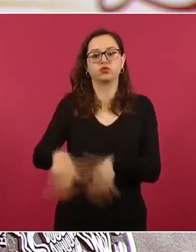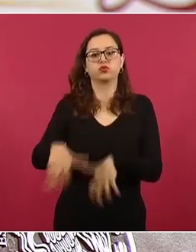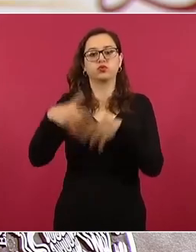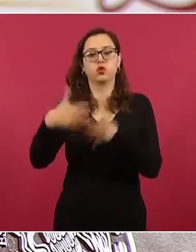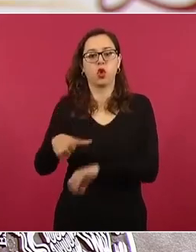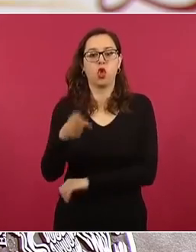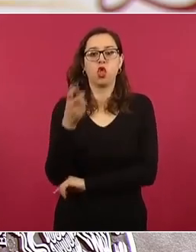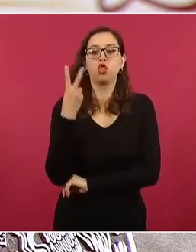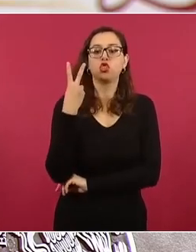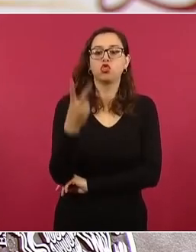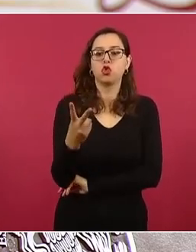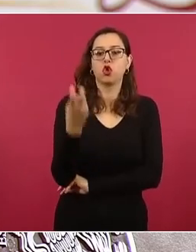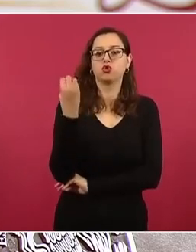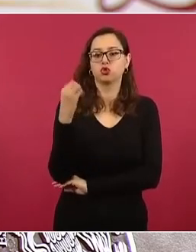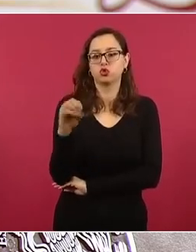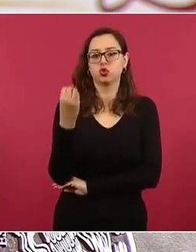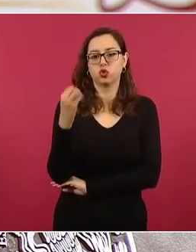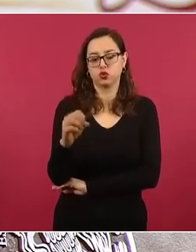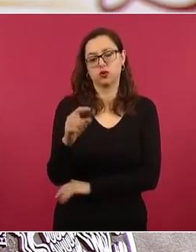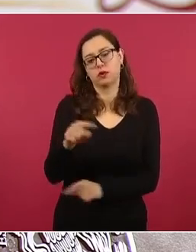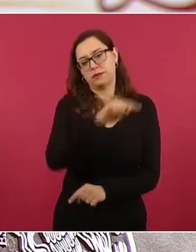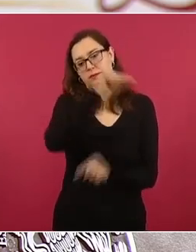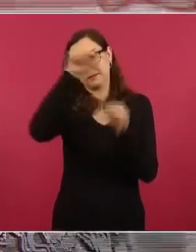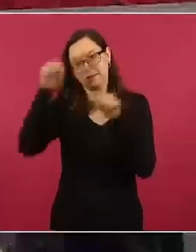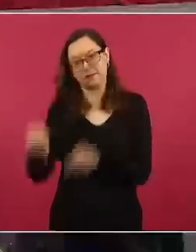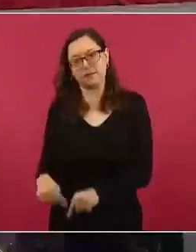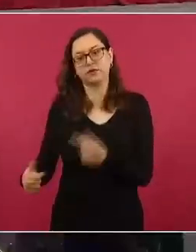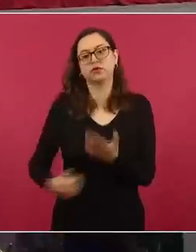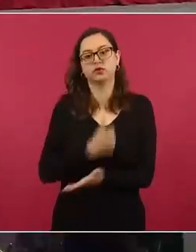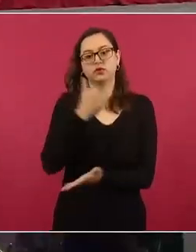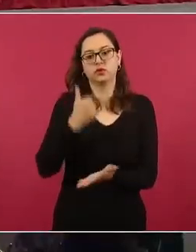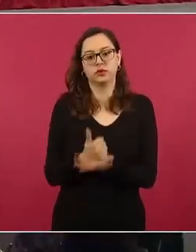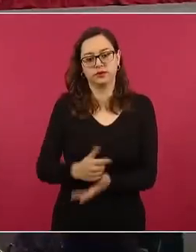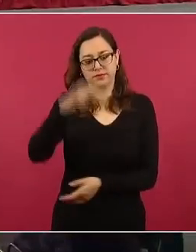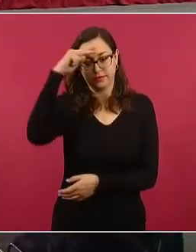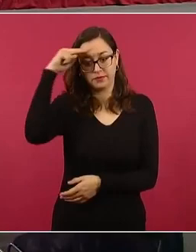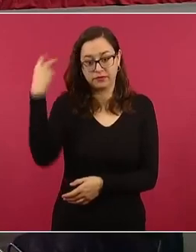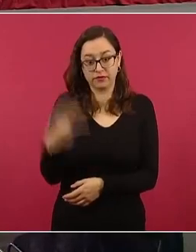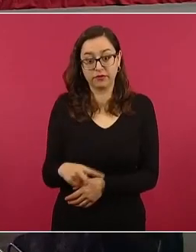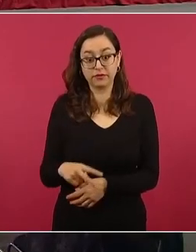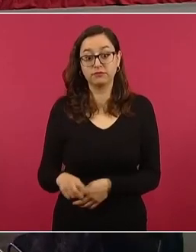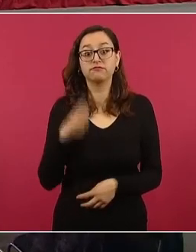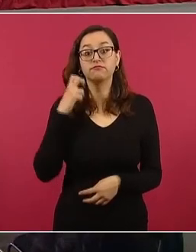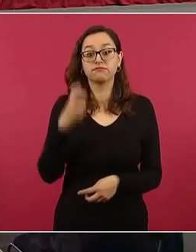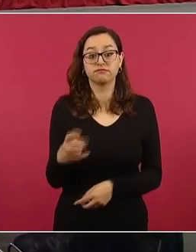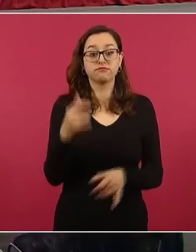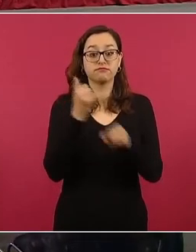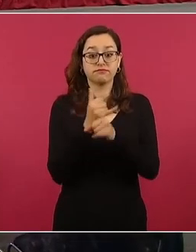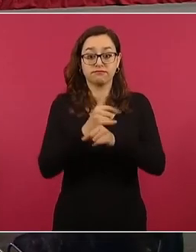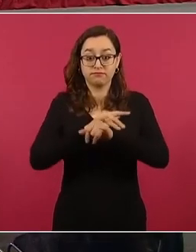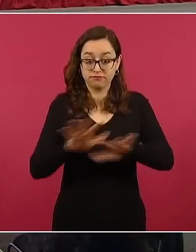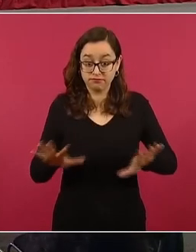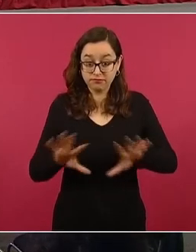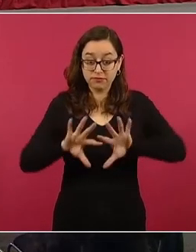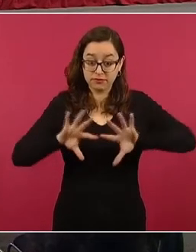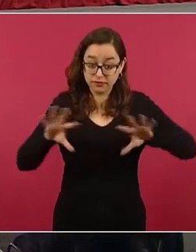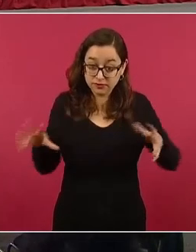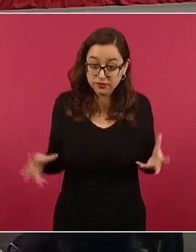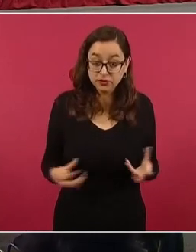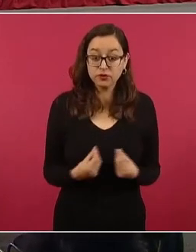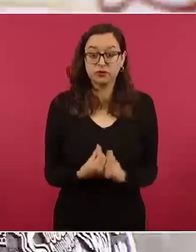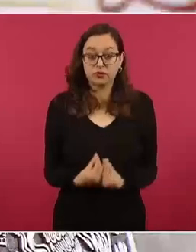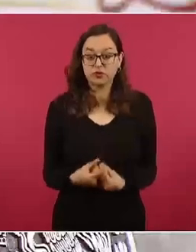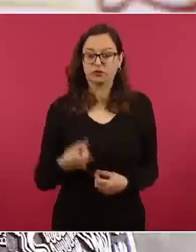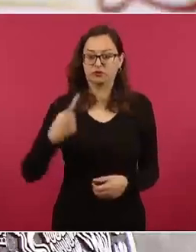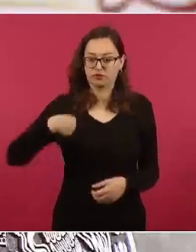motivo del 2 de octubre a la Ciudad de México. Con toda esta información avanzamos en todo